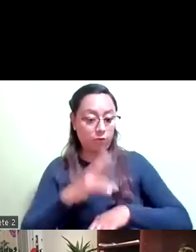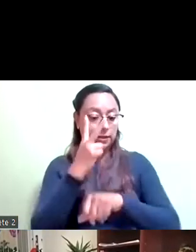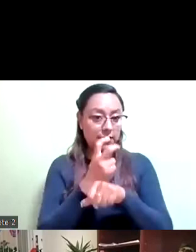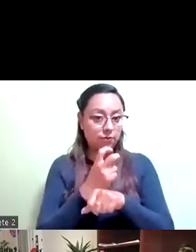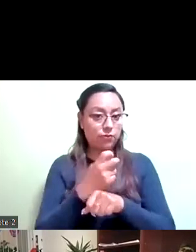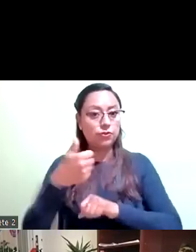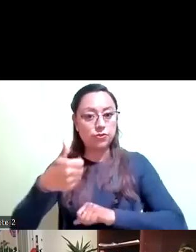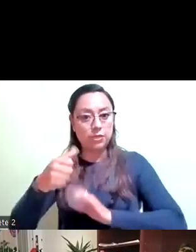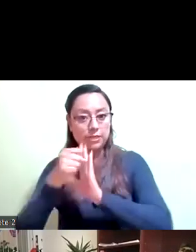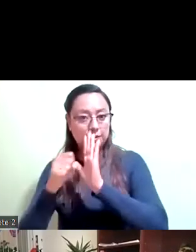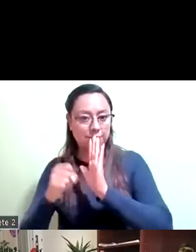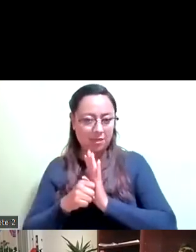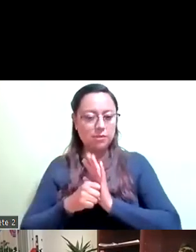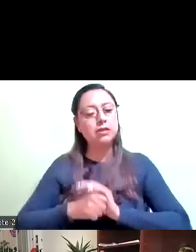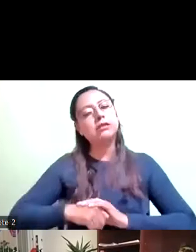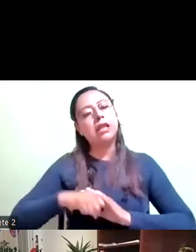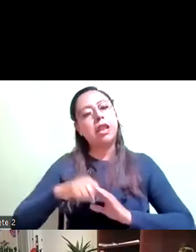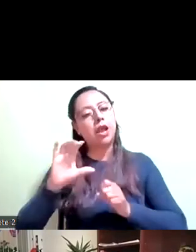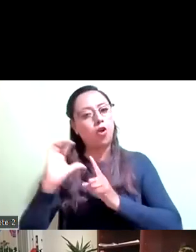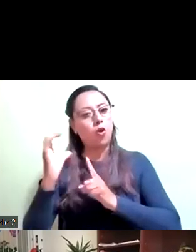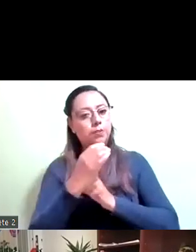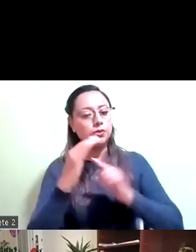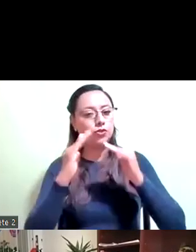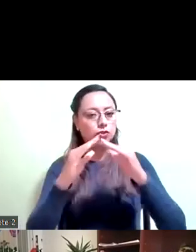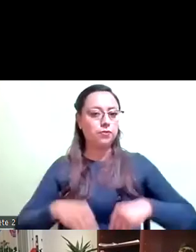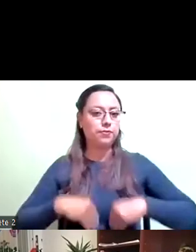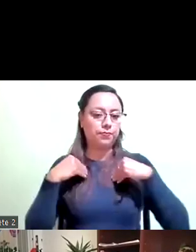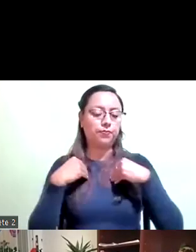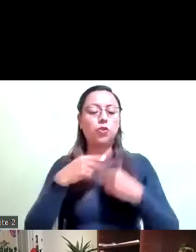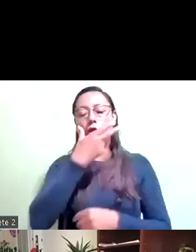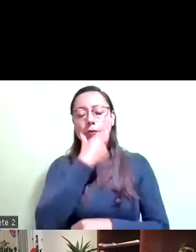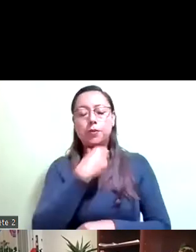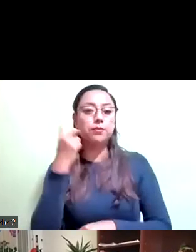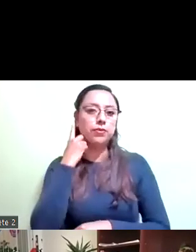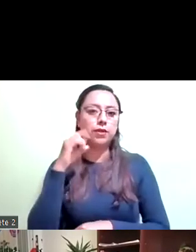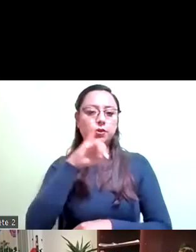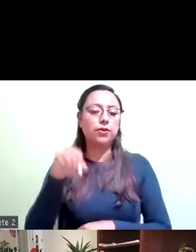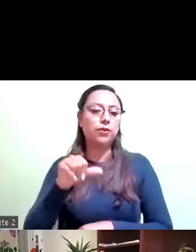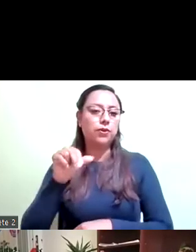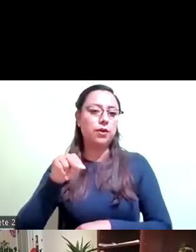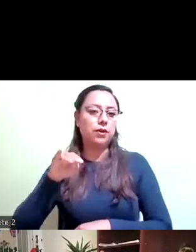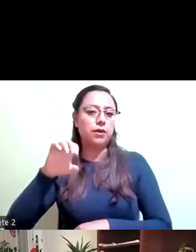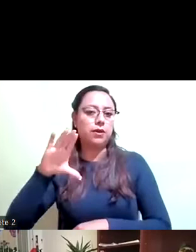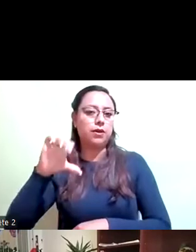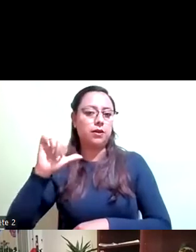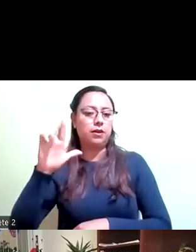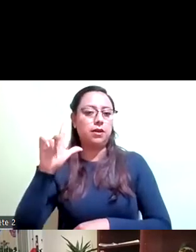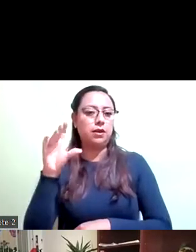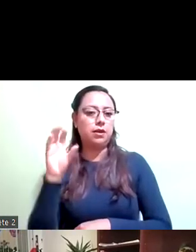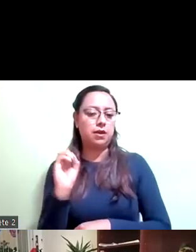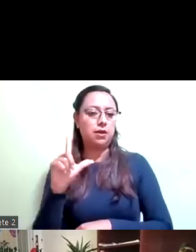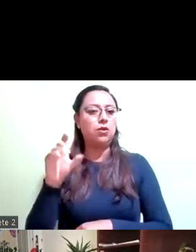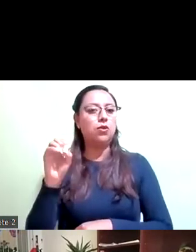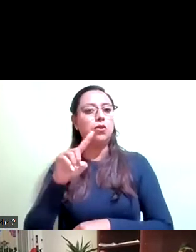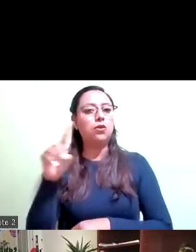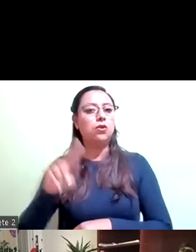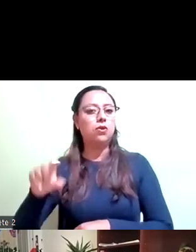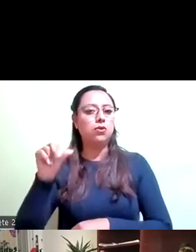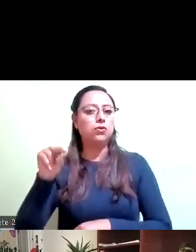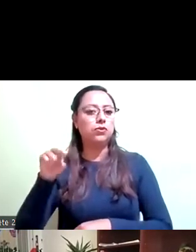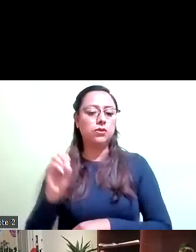vivienda. Diputado Ricardo Giancarlo Lozano Reynoso. A favor, por favor. Muy bien.